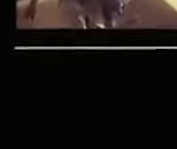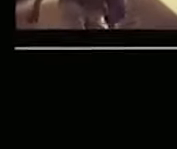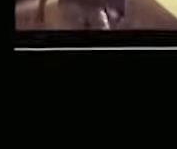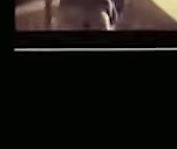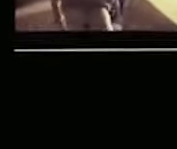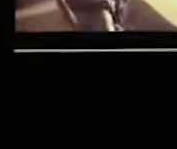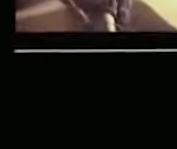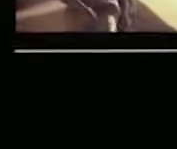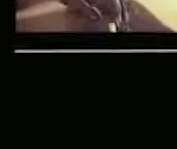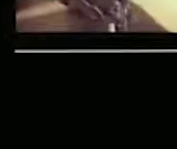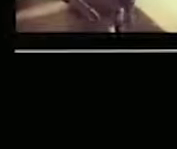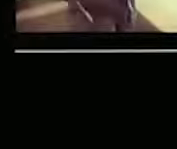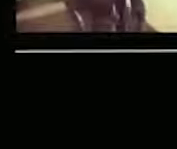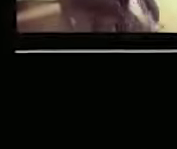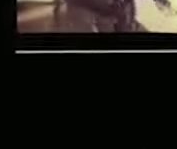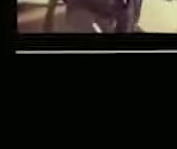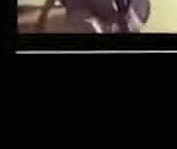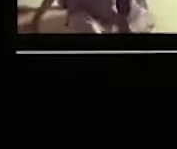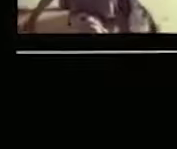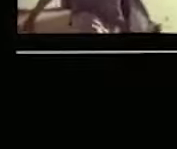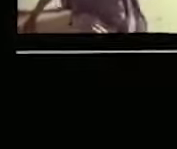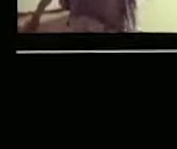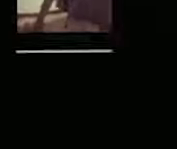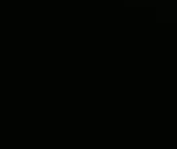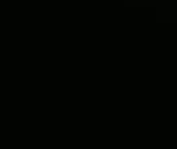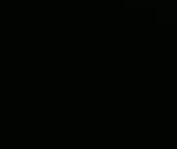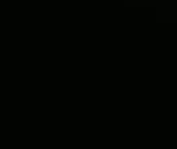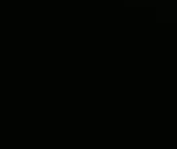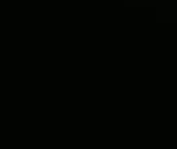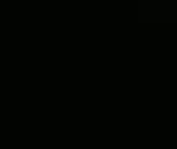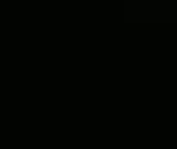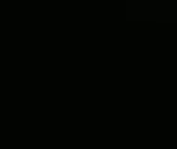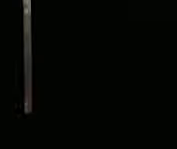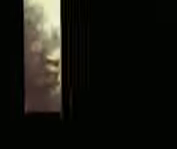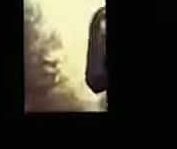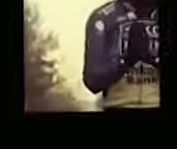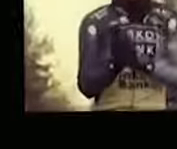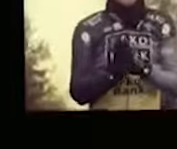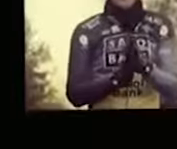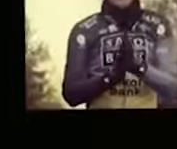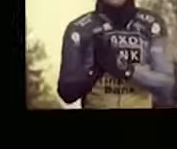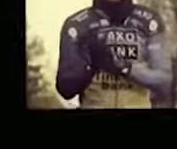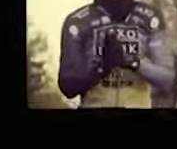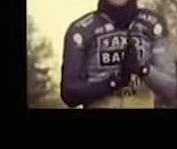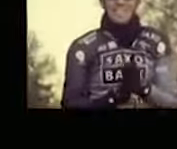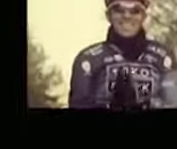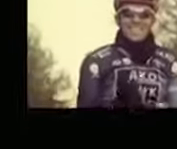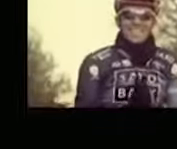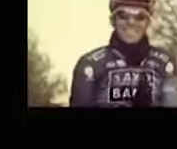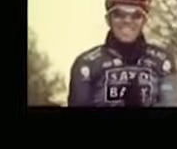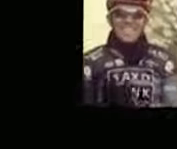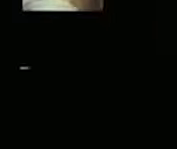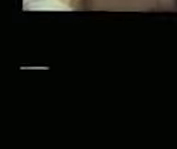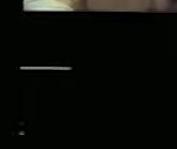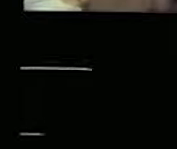nos damos cuenta de que una persona con una discapacidad física, sensorial o intelectual está plenamente capacitada para desarrollar determinadas